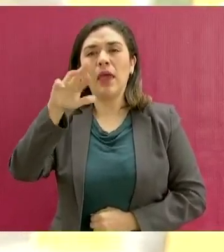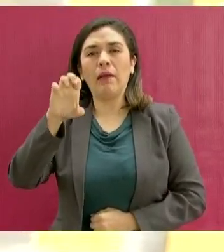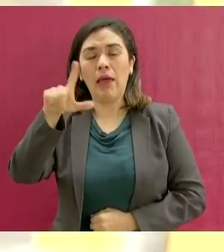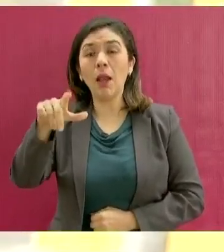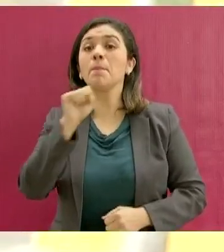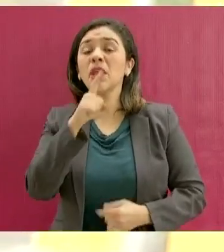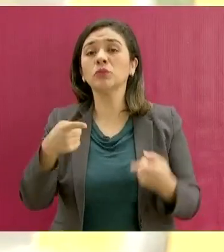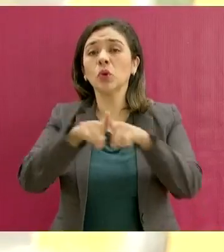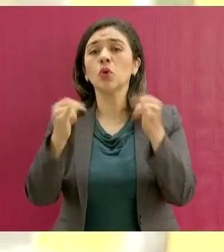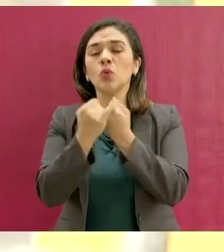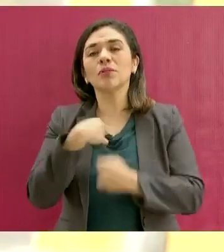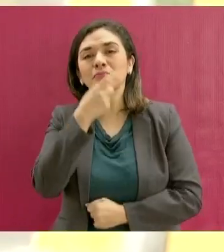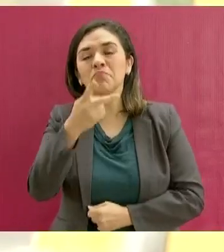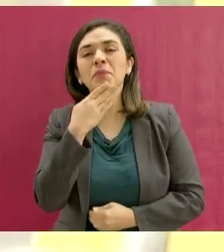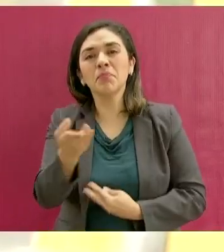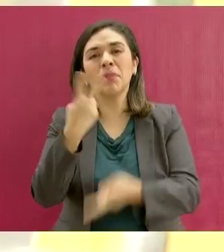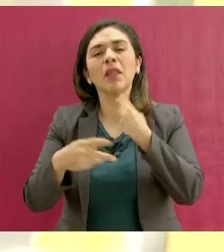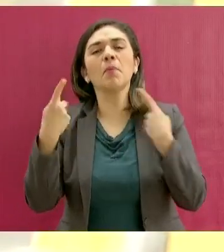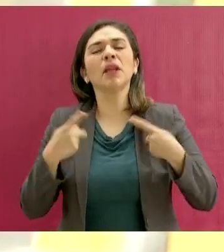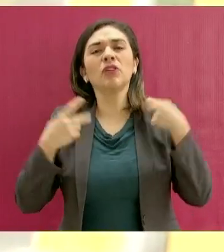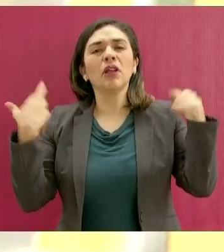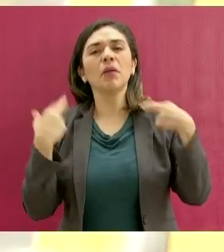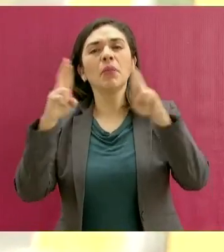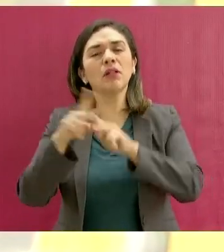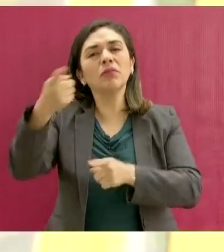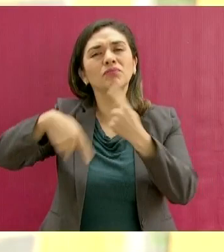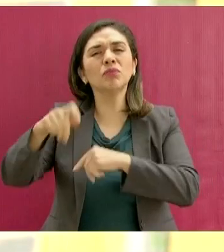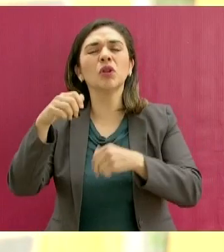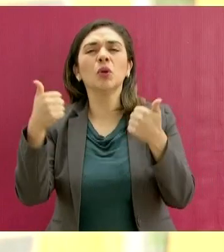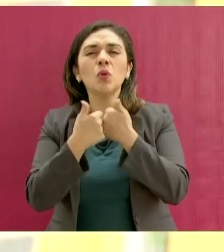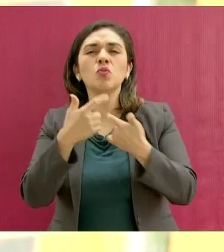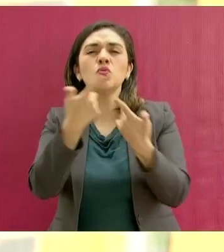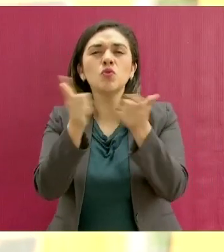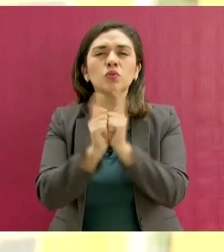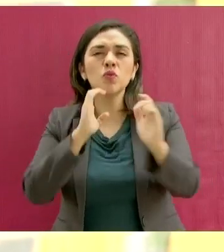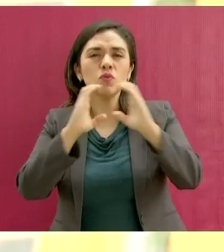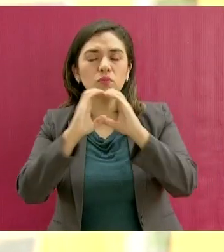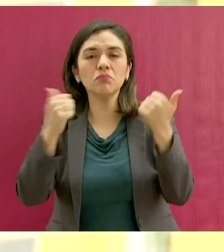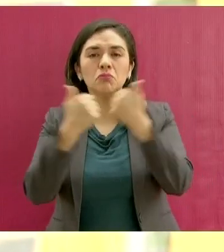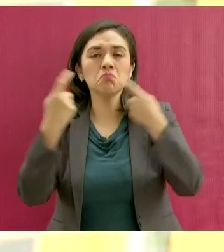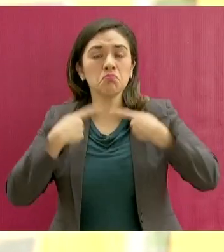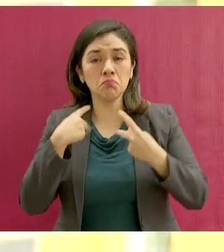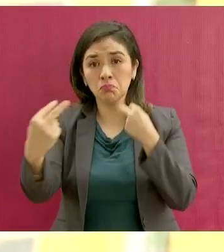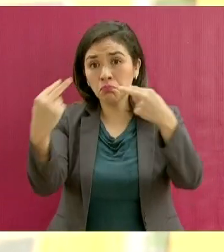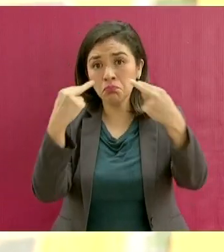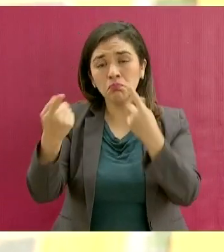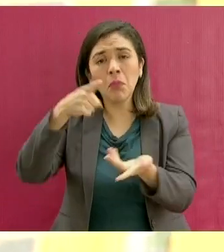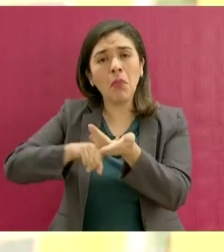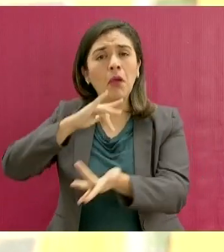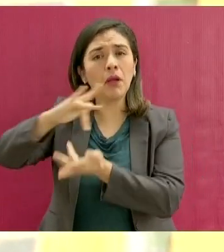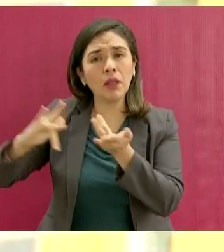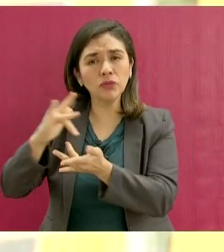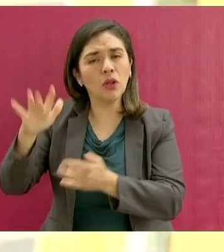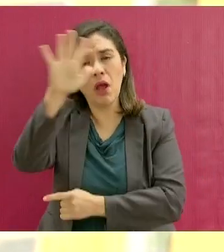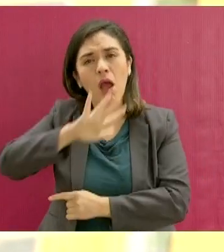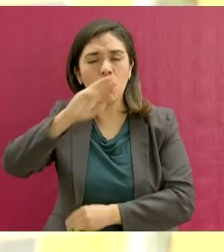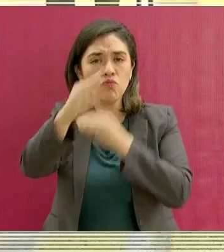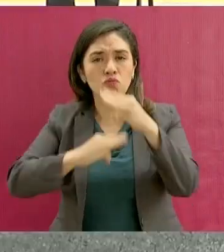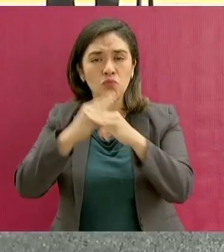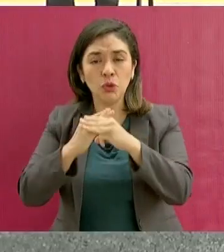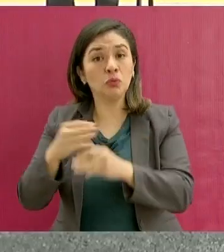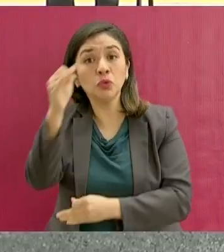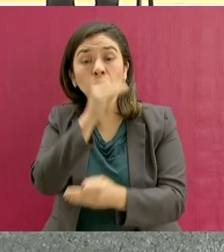Asimismo, damos la bienvenida a los representantes de los medios de comunicación y a quienes nos siguen a través de las redes sociales en todo el mundo.